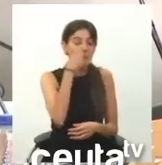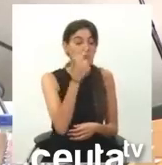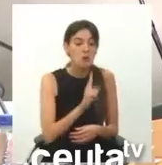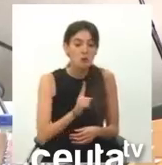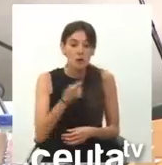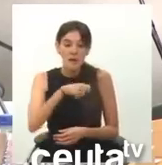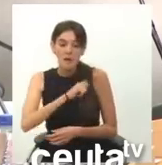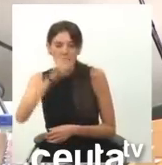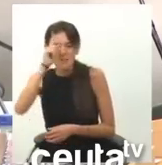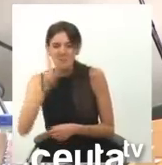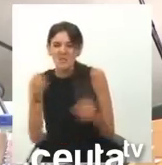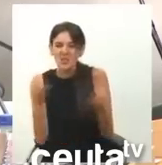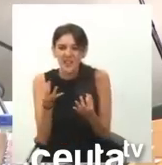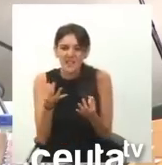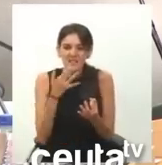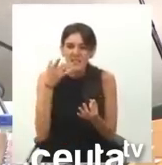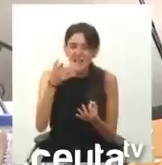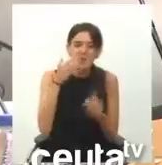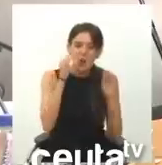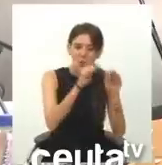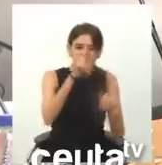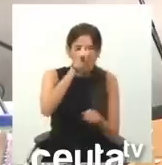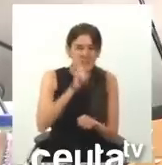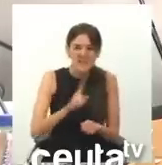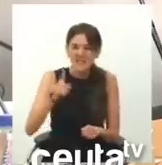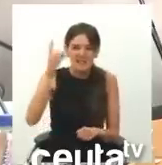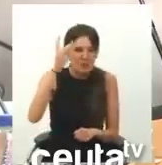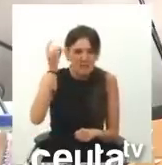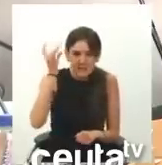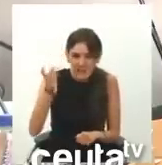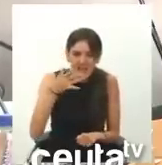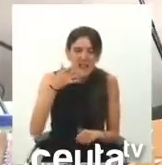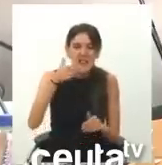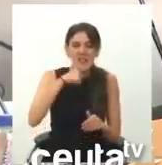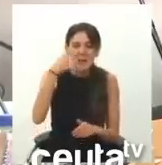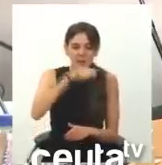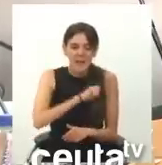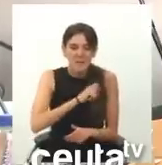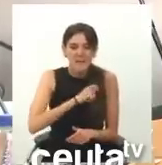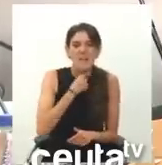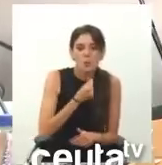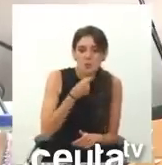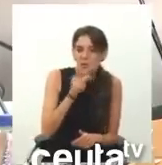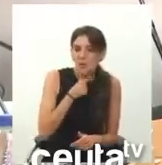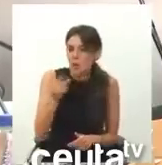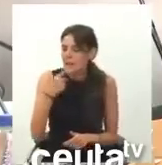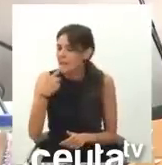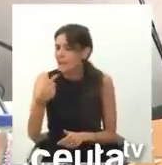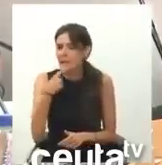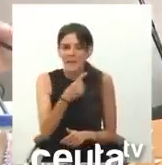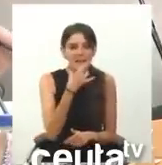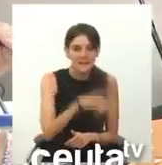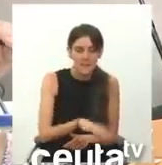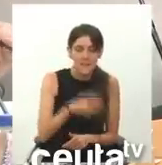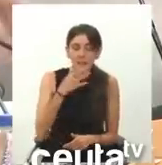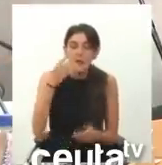soy español porque no lo diga a Marruecos. ¿Esto qué es? Realmente lo suyo es patético. Ceuta es española, le guste a quien le guste y lo diga quien lo diga.